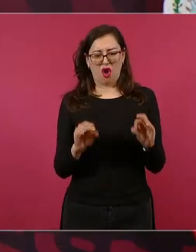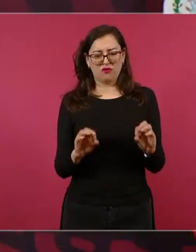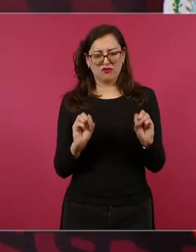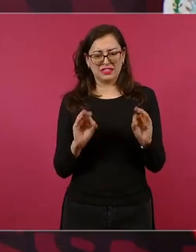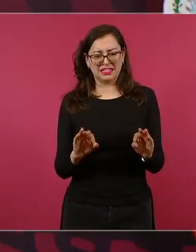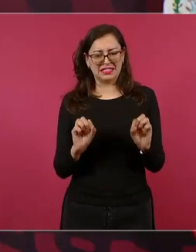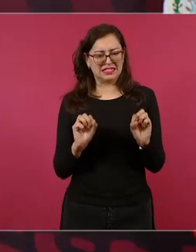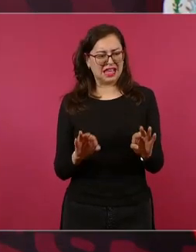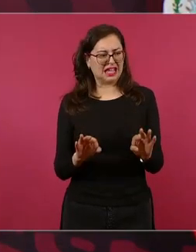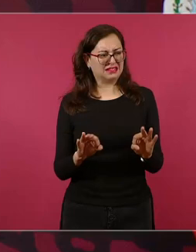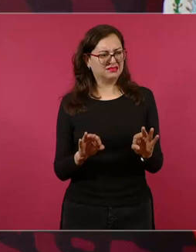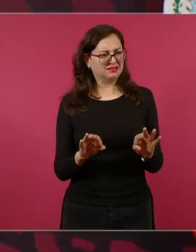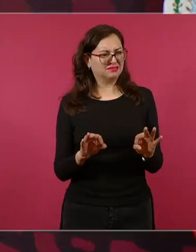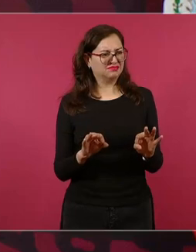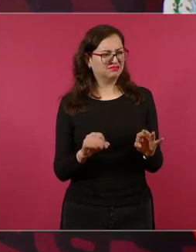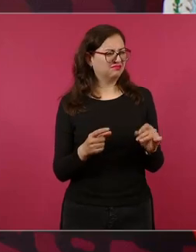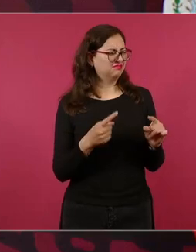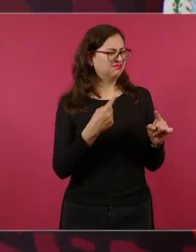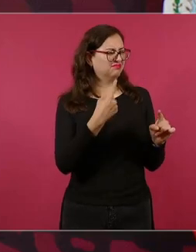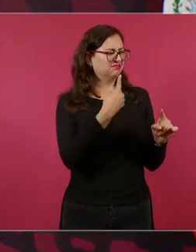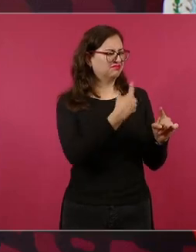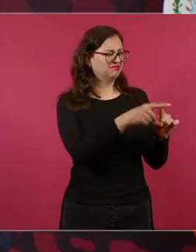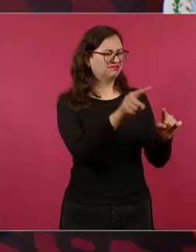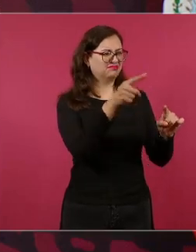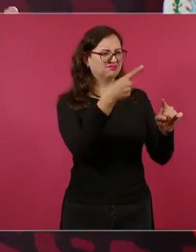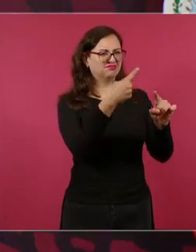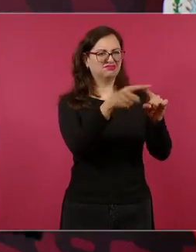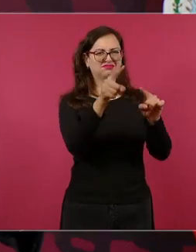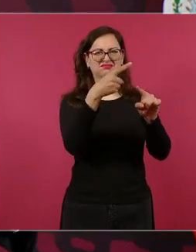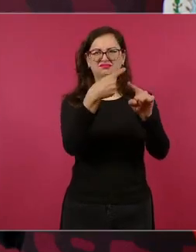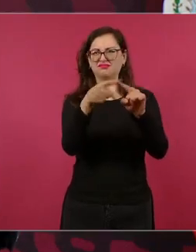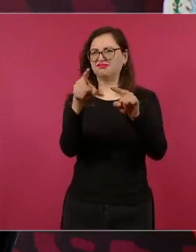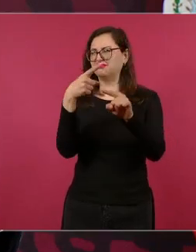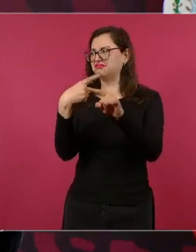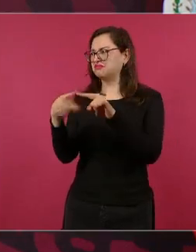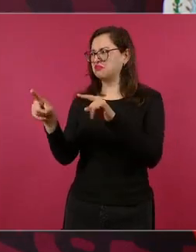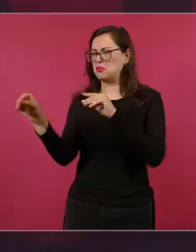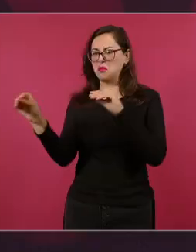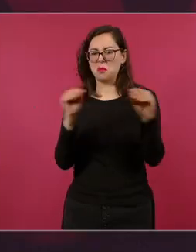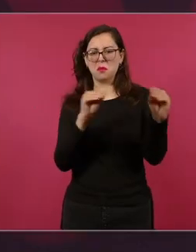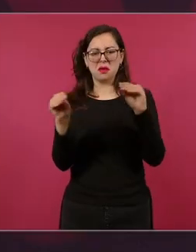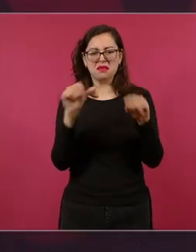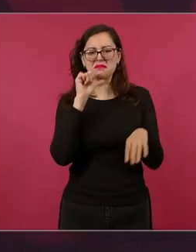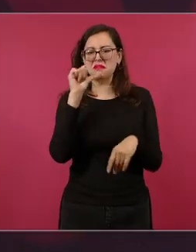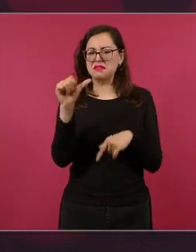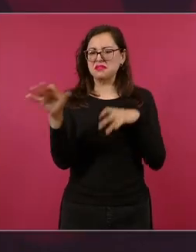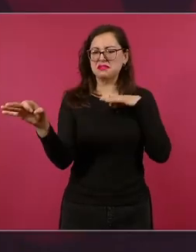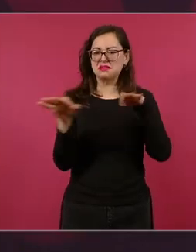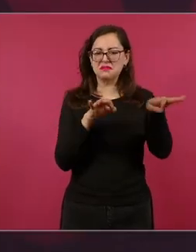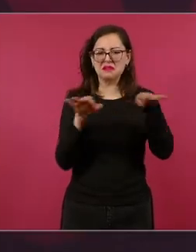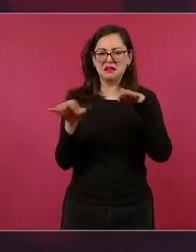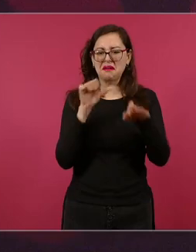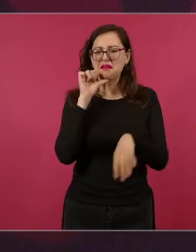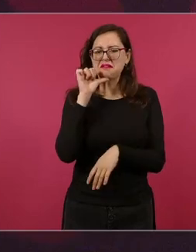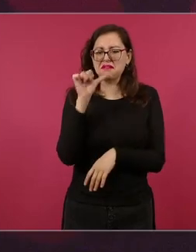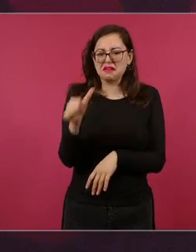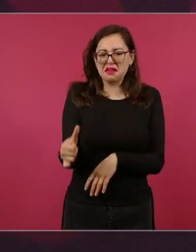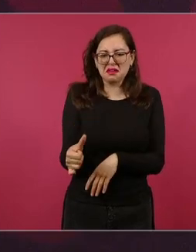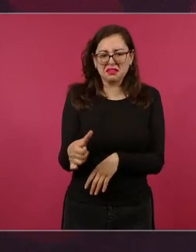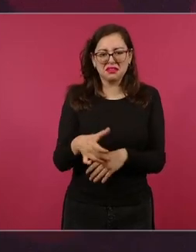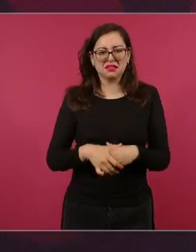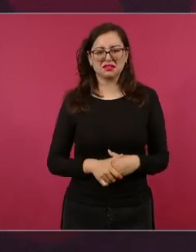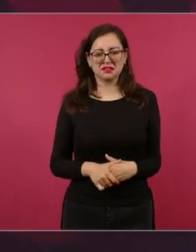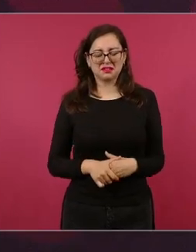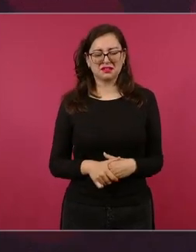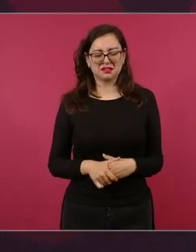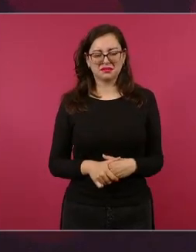improductivas no se debe de olvidar porque fuimos hasta el